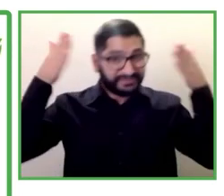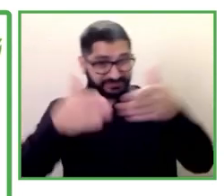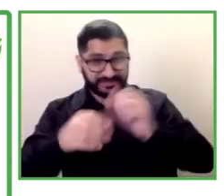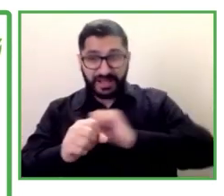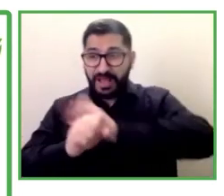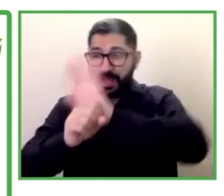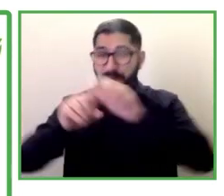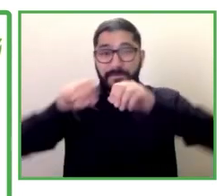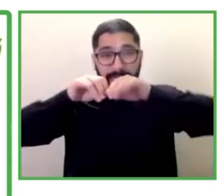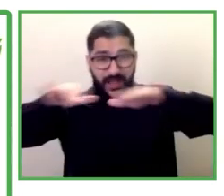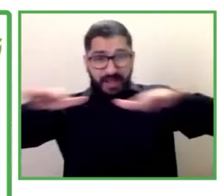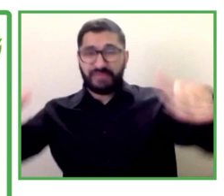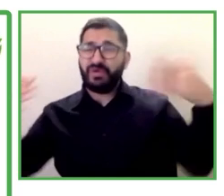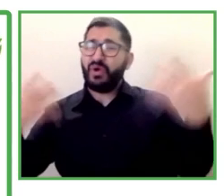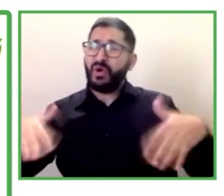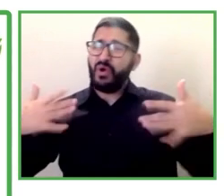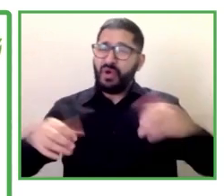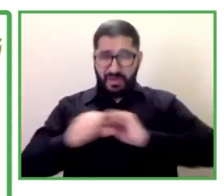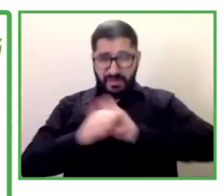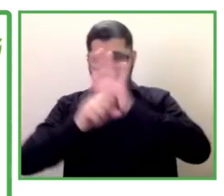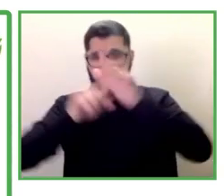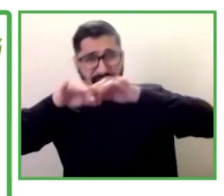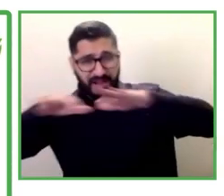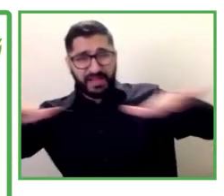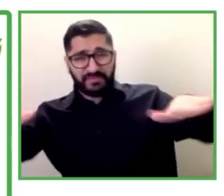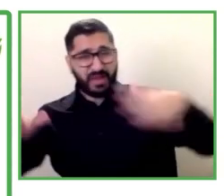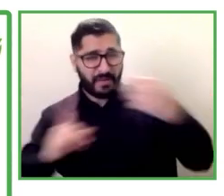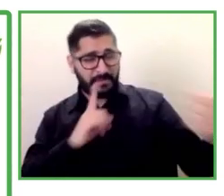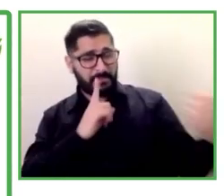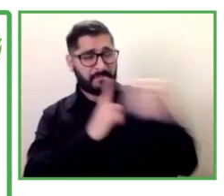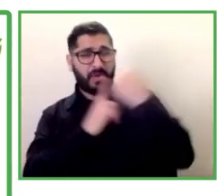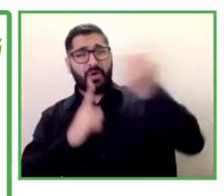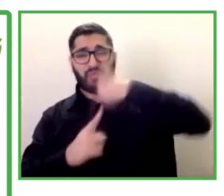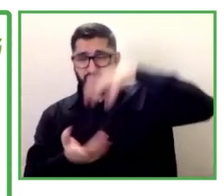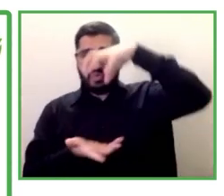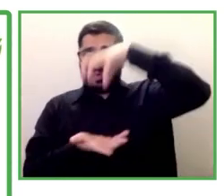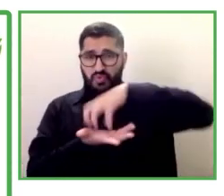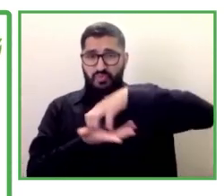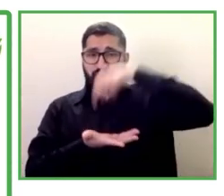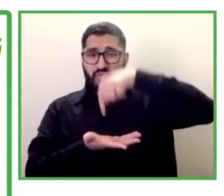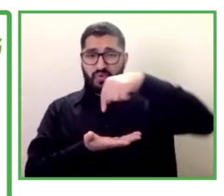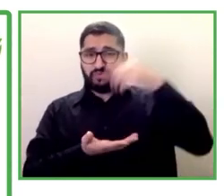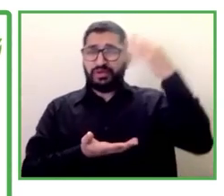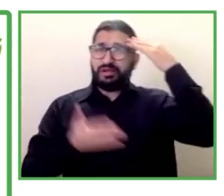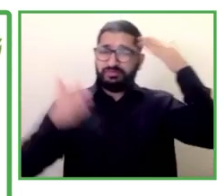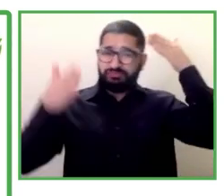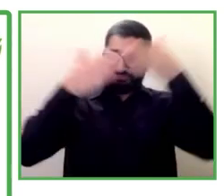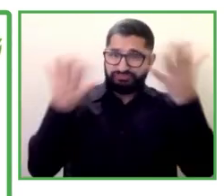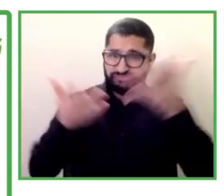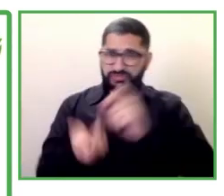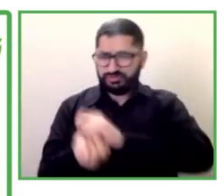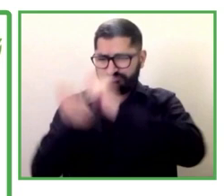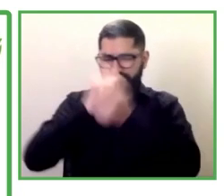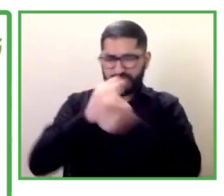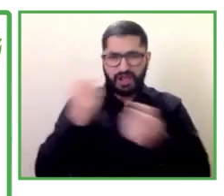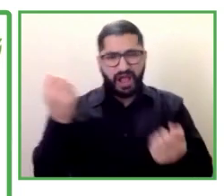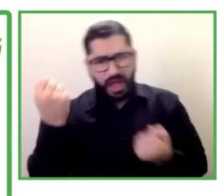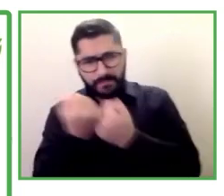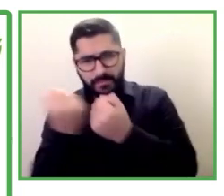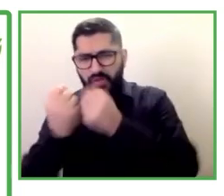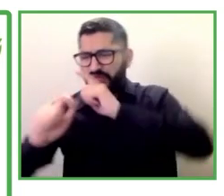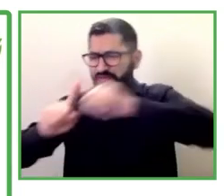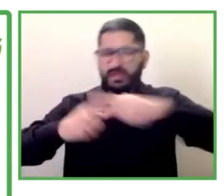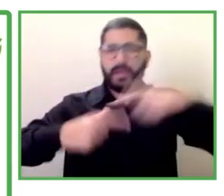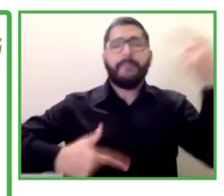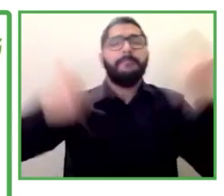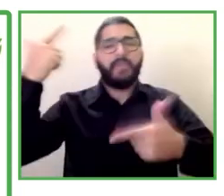nuestra iniciativa continuará apoyando a implementar distintas políticas obviamente alineado